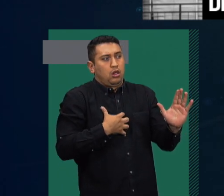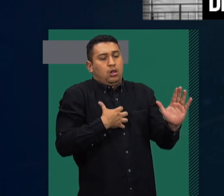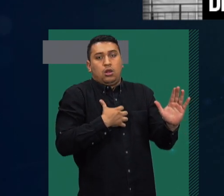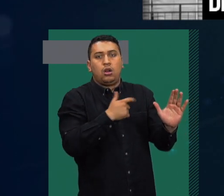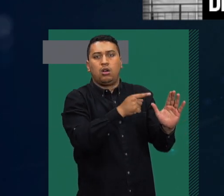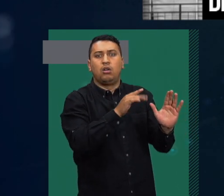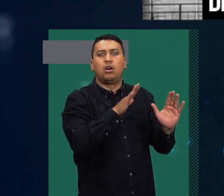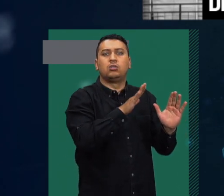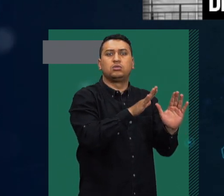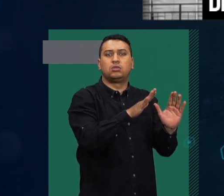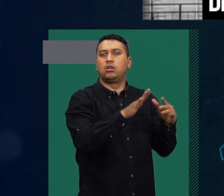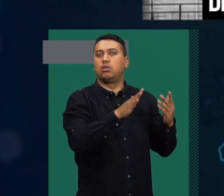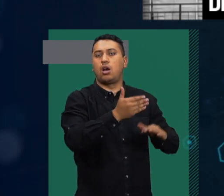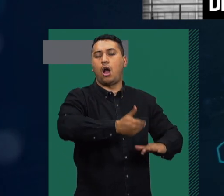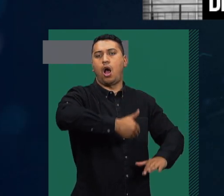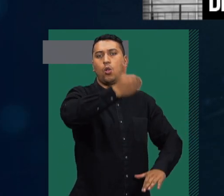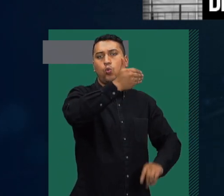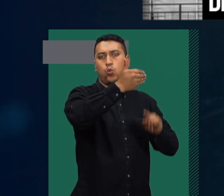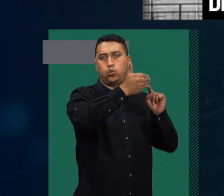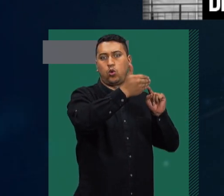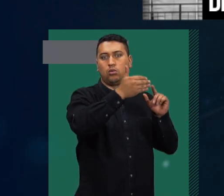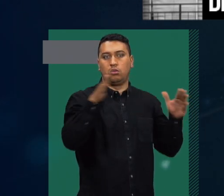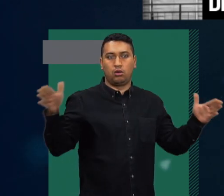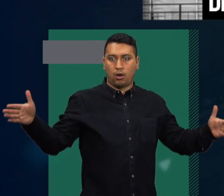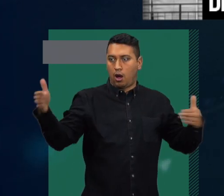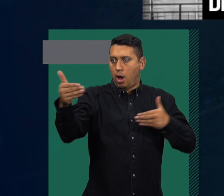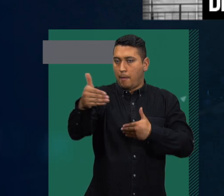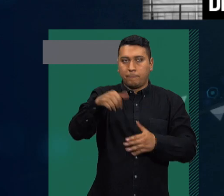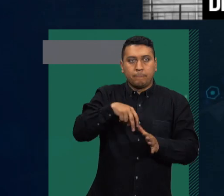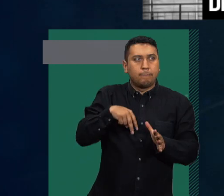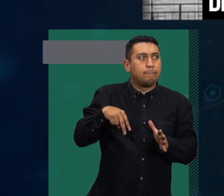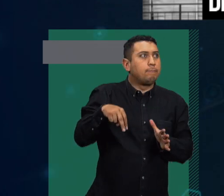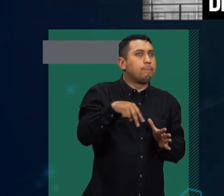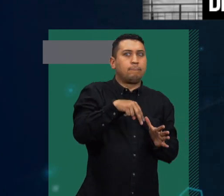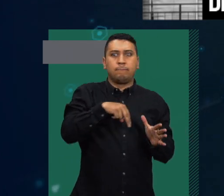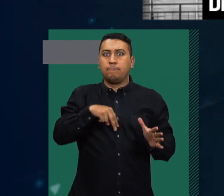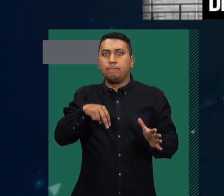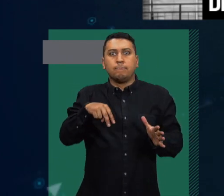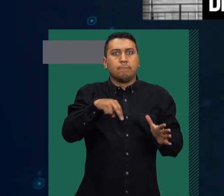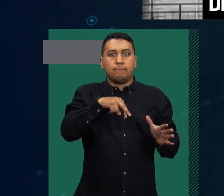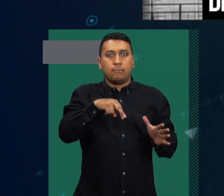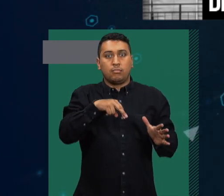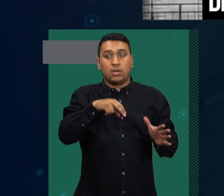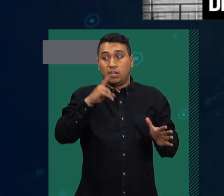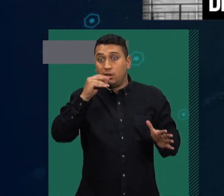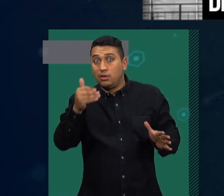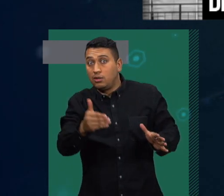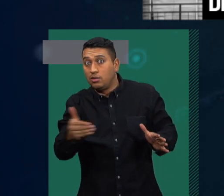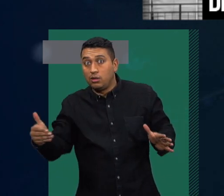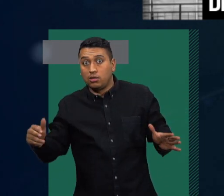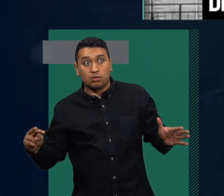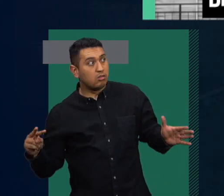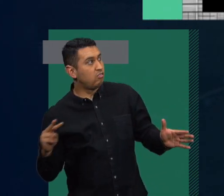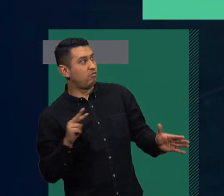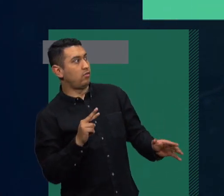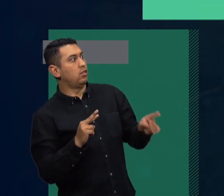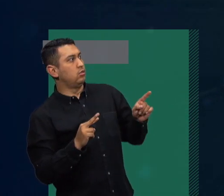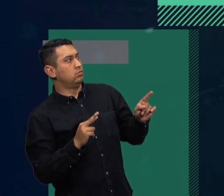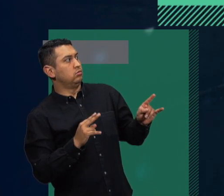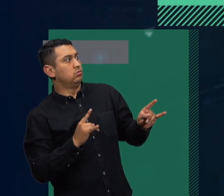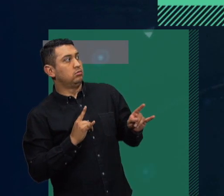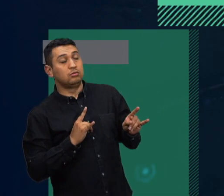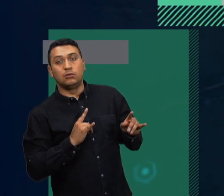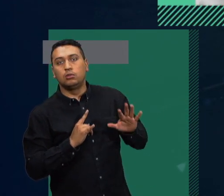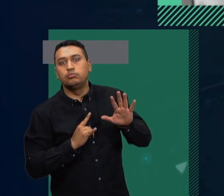enclaustrado entre cuatro paredes que no puede salir. Bueno, resulta que los niños tienen aún mayor necesidad de